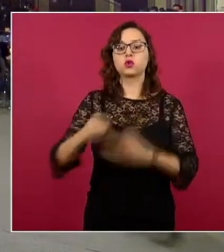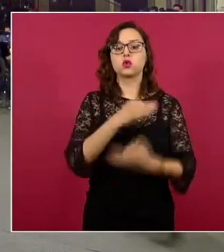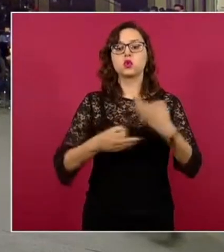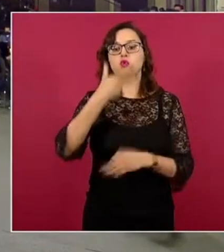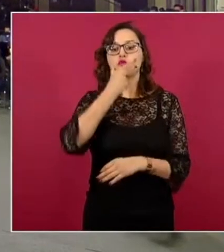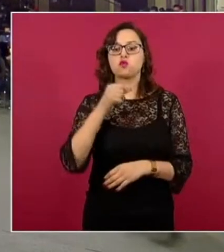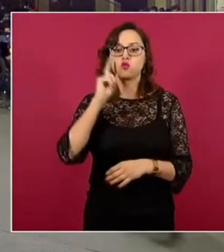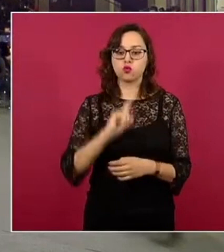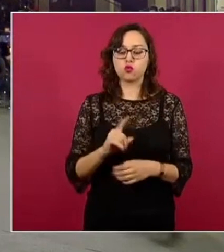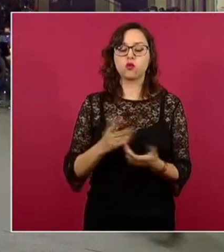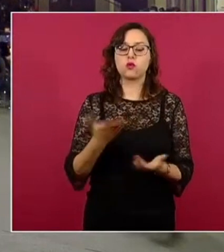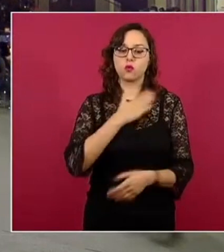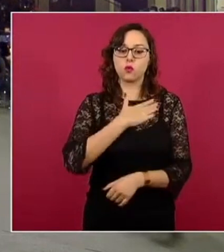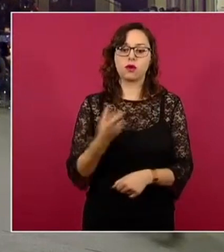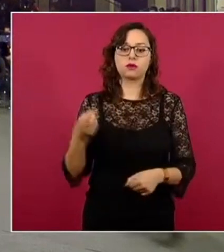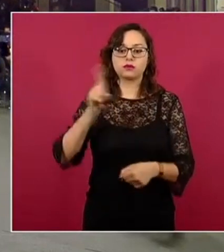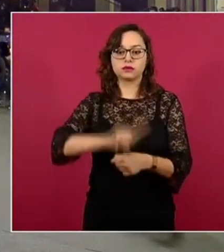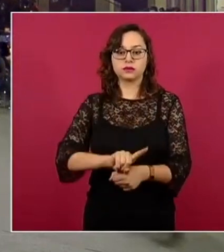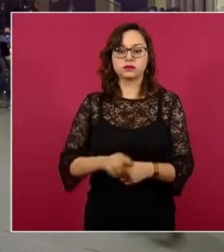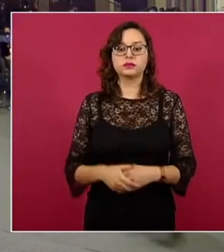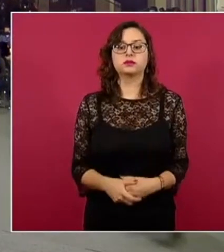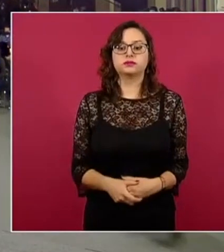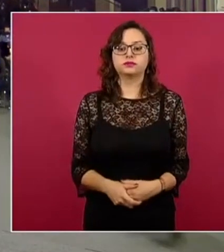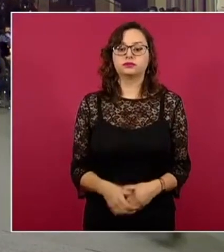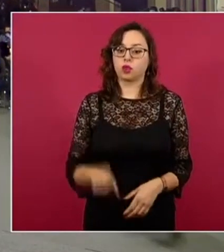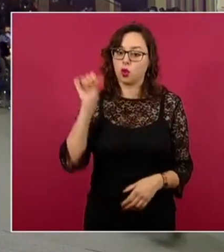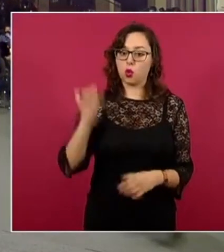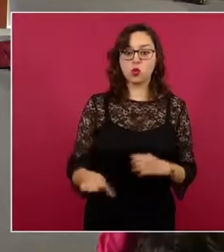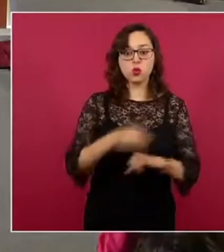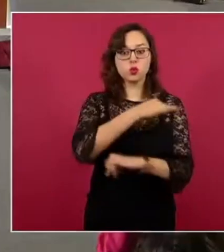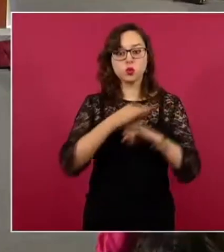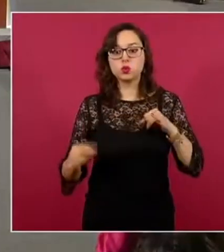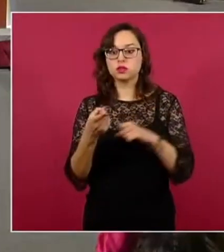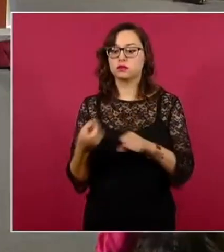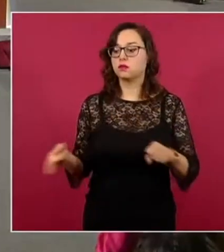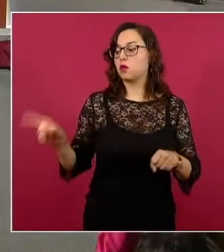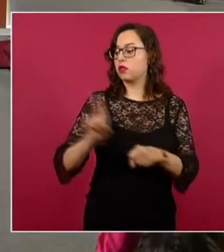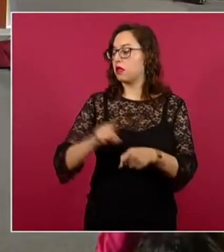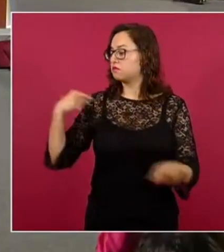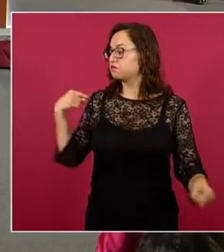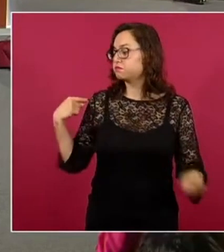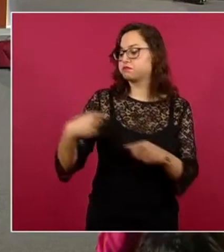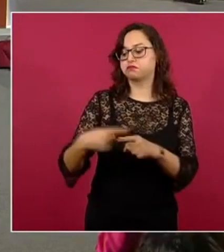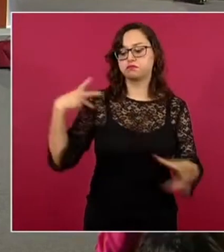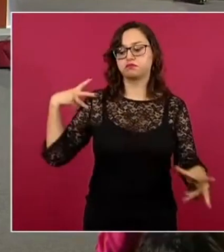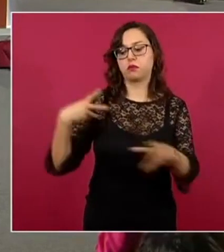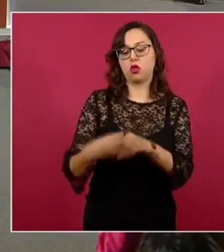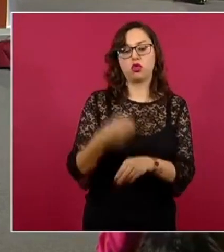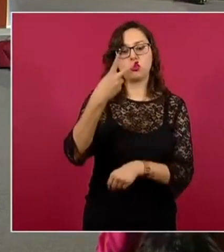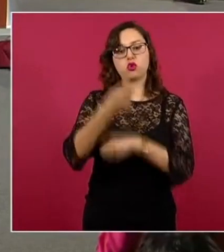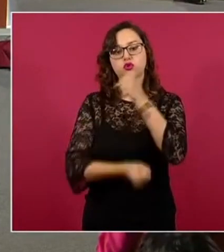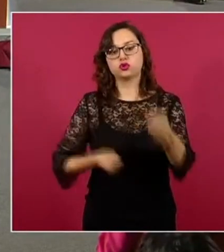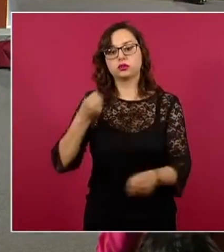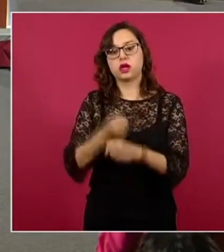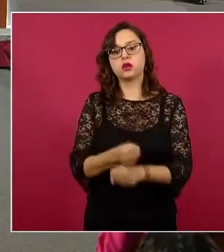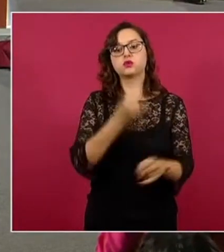ustedes. Vamos a hacer una especie de recuento final sobre lo que ocurrió en la epidemia para destacar